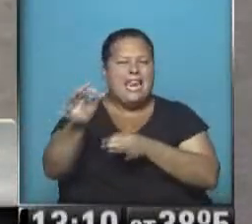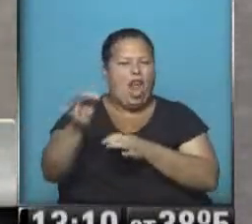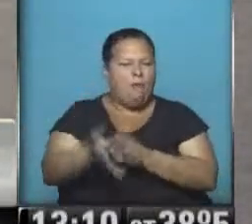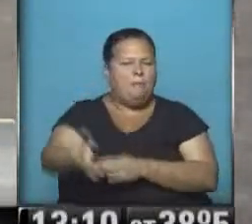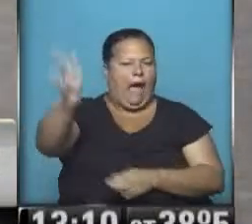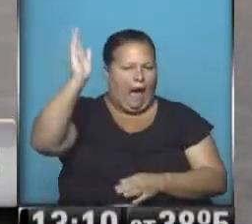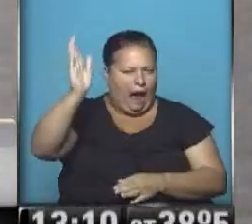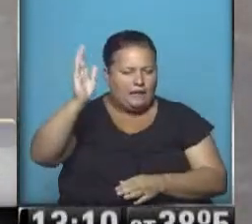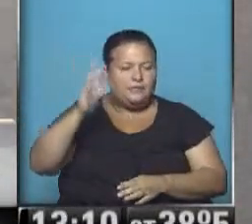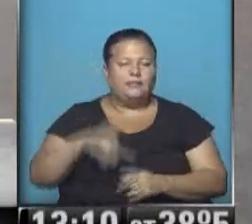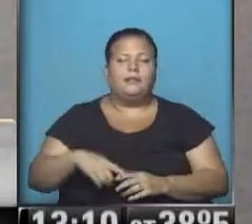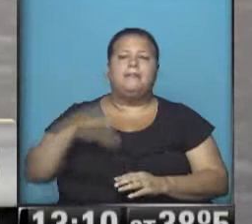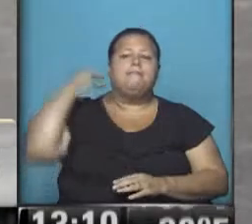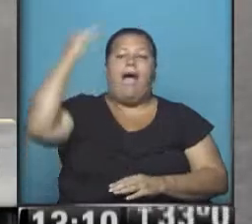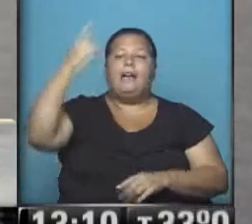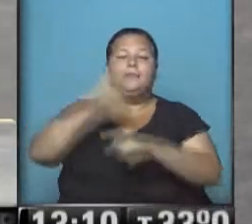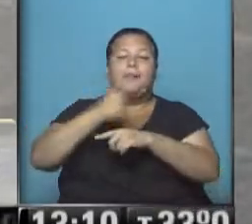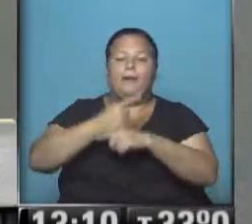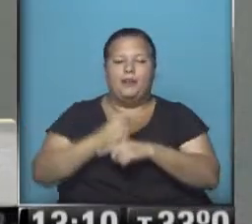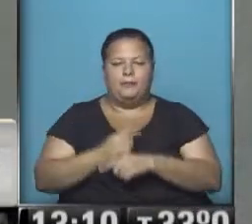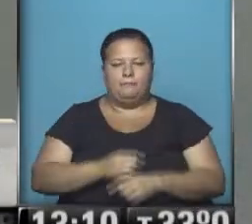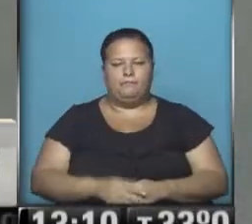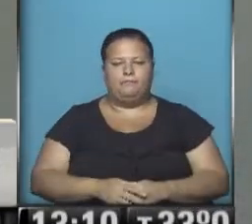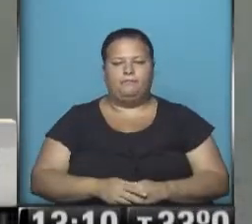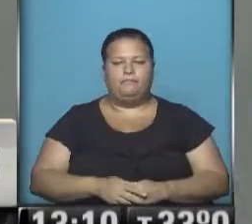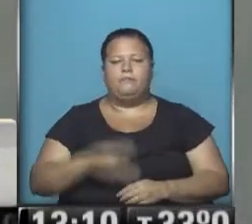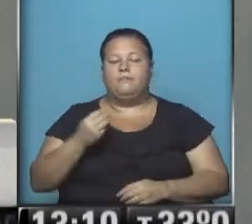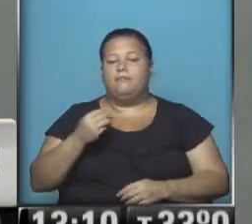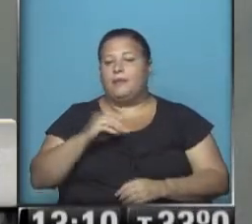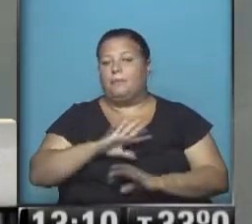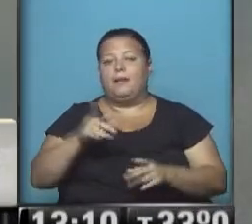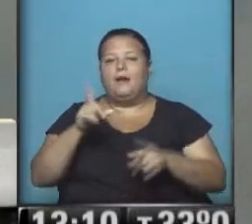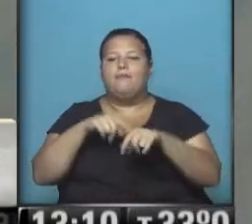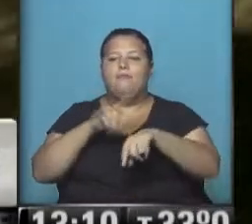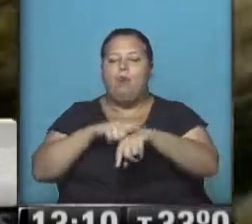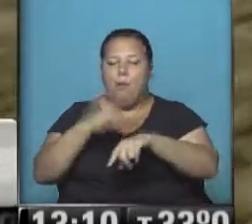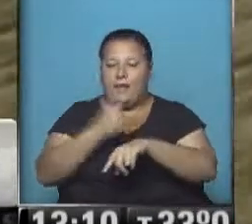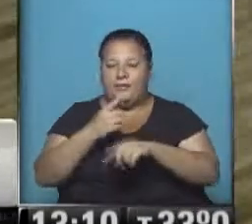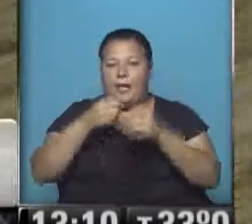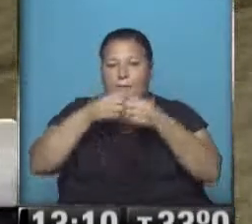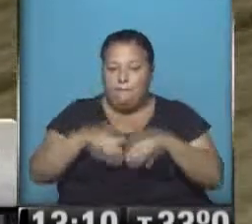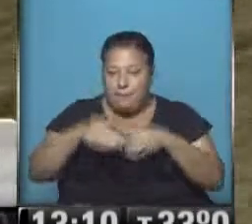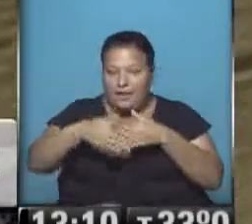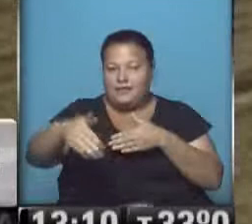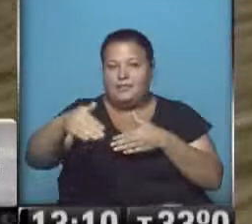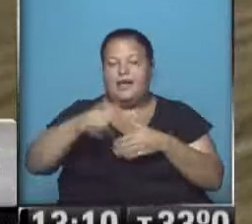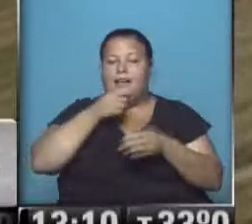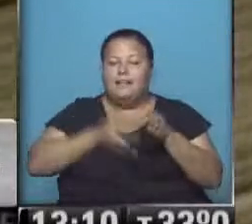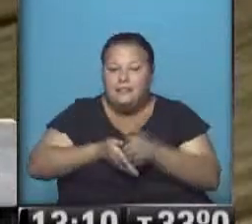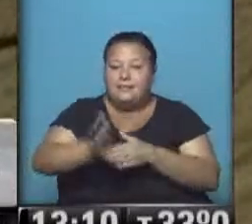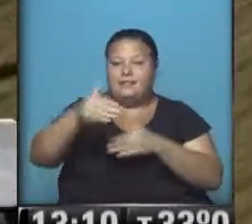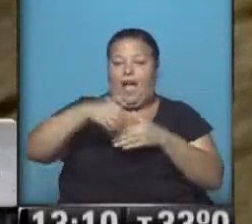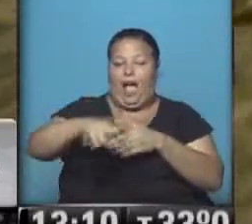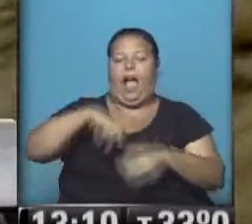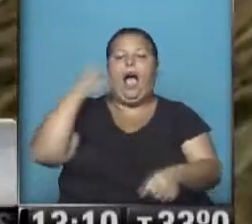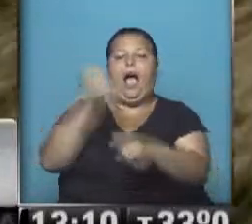larga. Arriba de todo... ¿Qué es un especial, Marcino? Es la parte que se cronometra. Está el enlace, que es desde donde salen del bivac